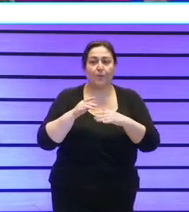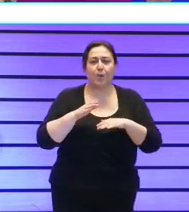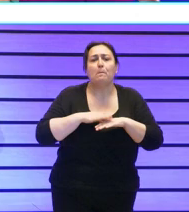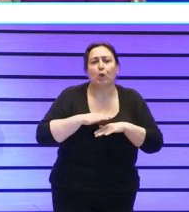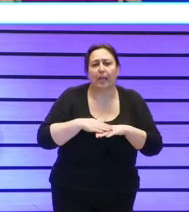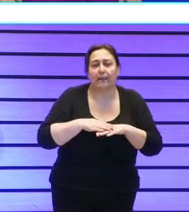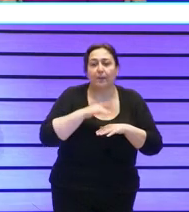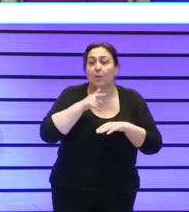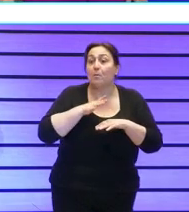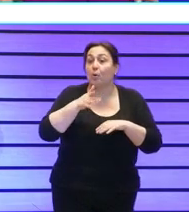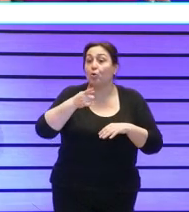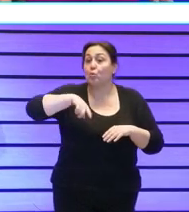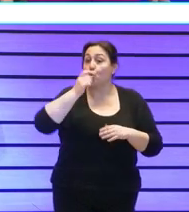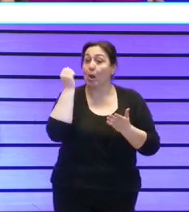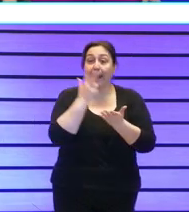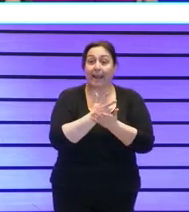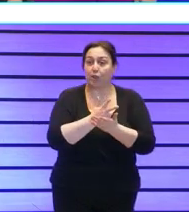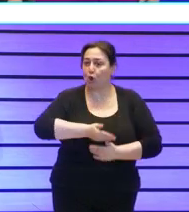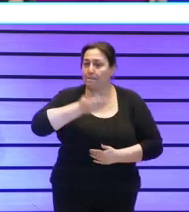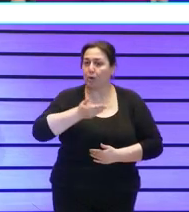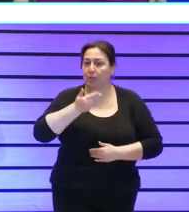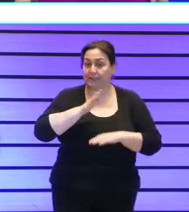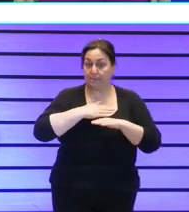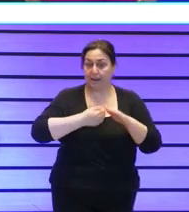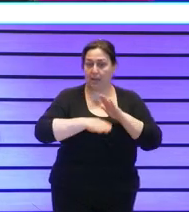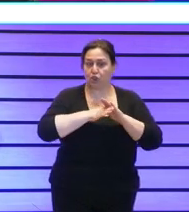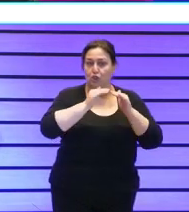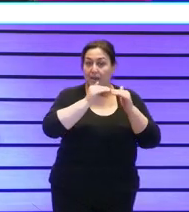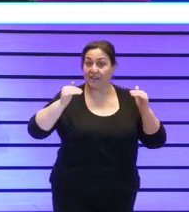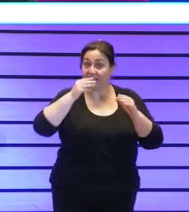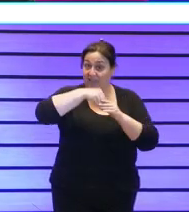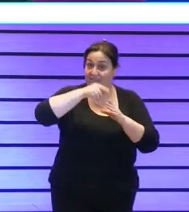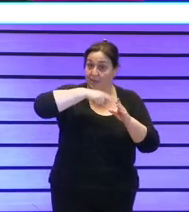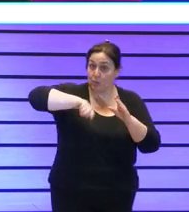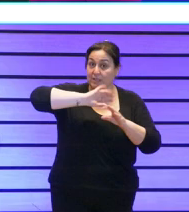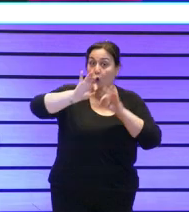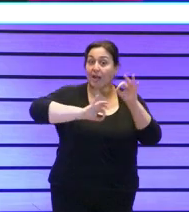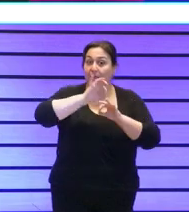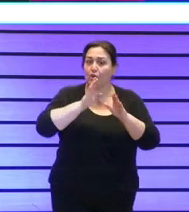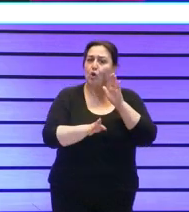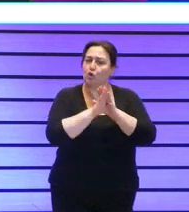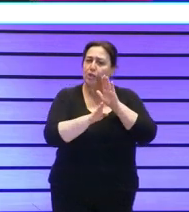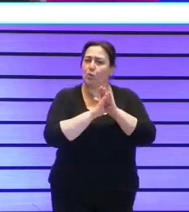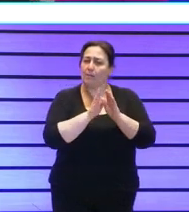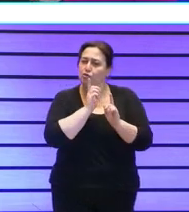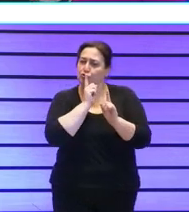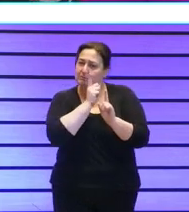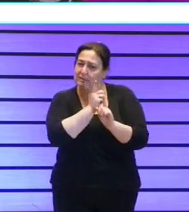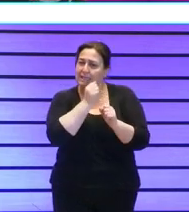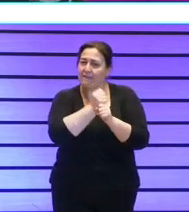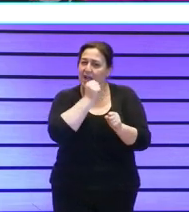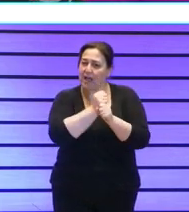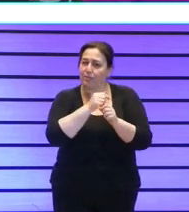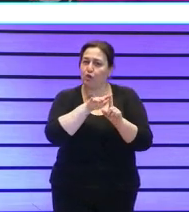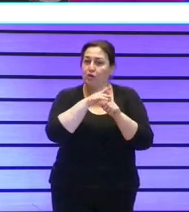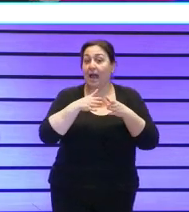los grandes desafíos para la sostenibilidad de nuestras organizaciones es que sigamos navegando en un entorno que está en constante